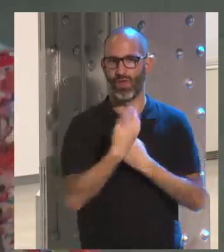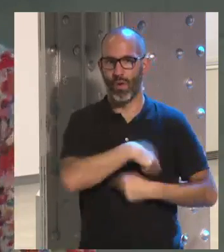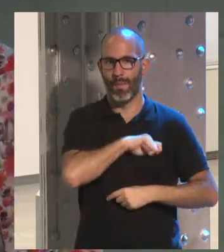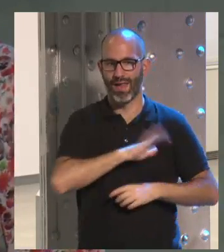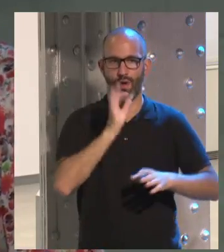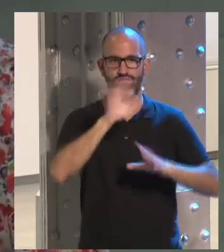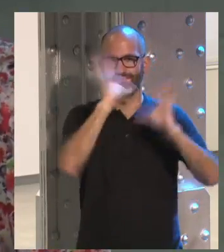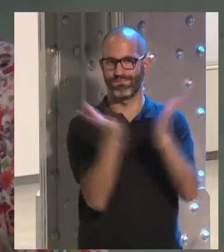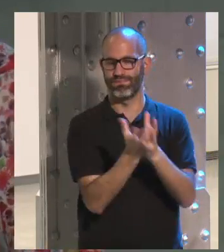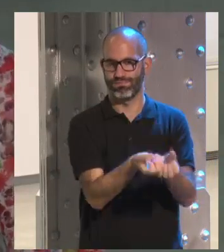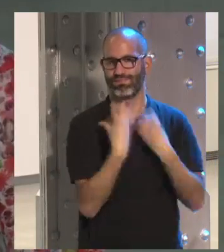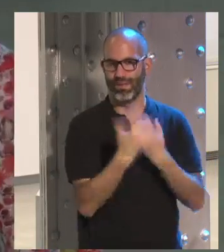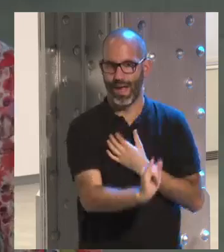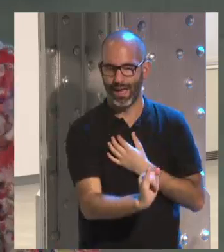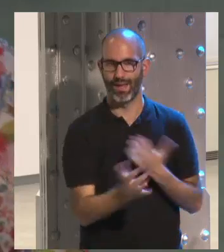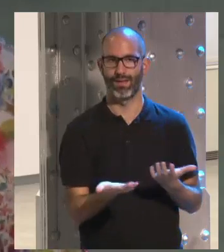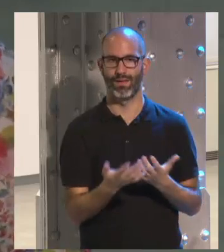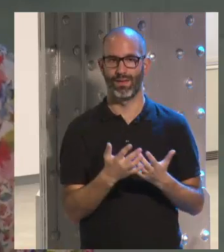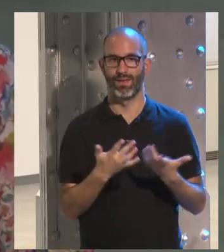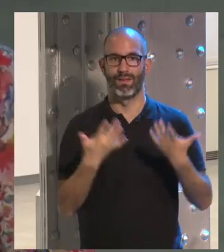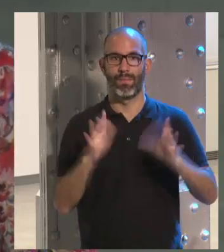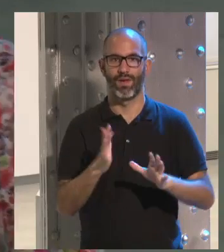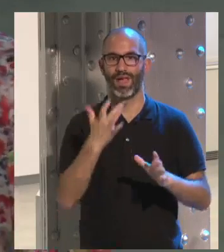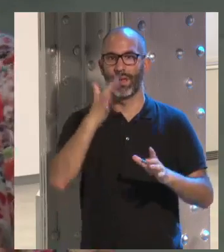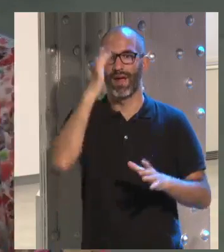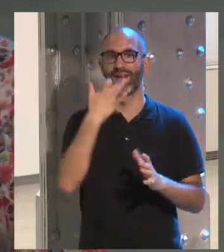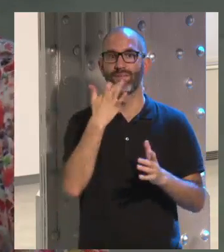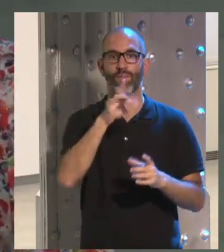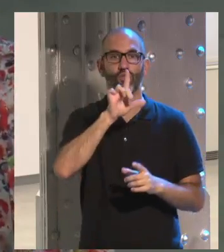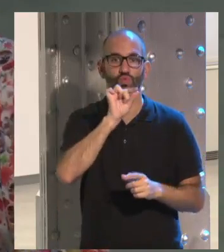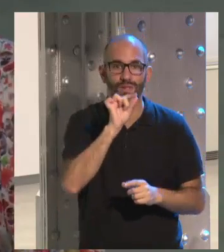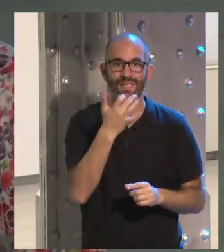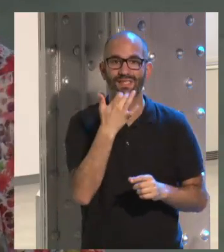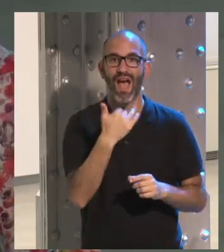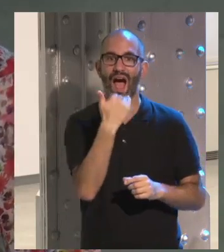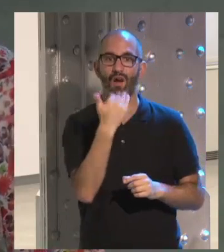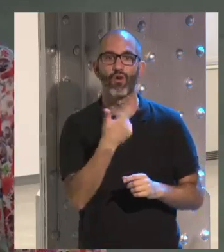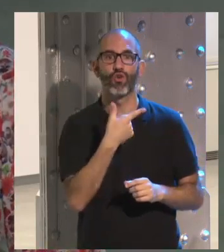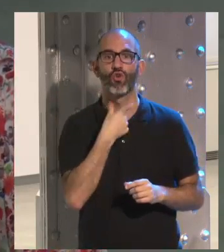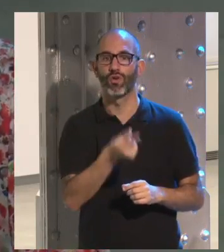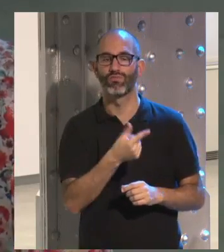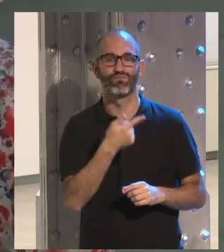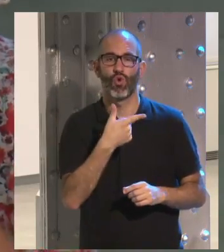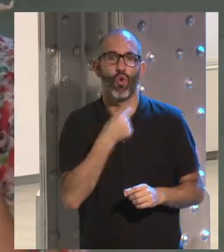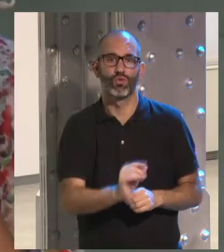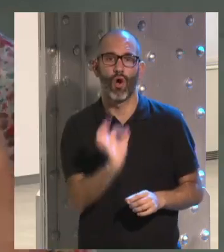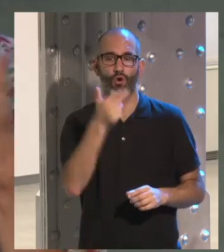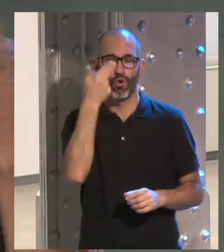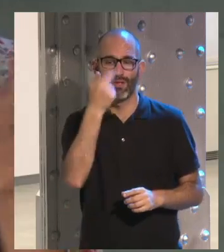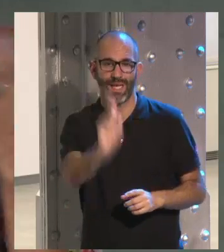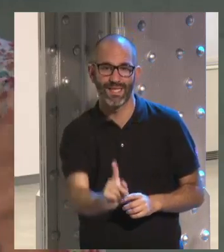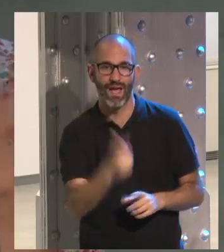También es cierto que ellos nos decían que en un momento dado, si algo les interesaba, pues cliqueaban en el link, ¿no? Pero